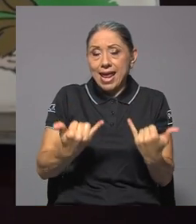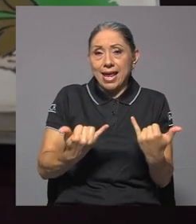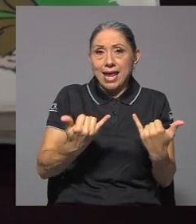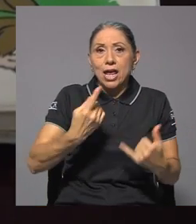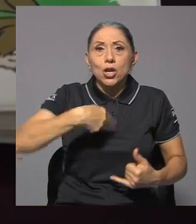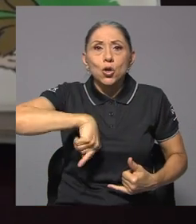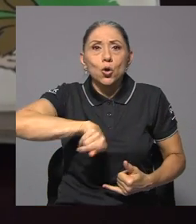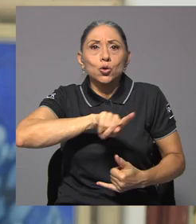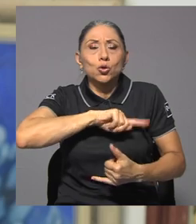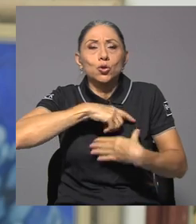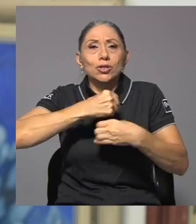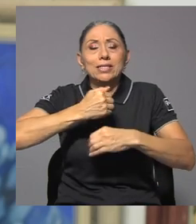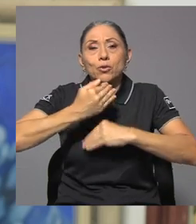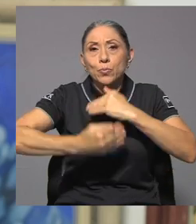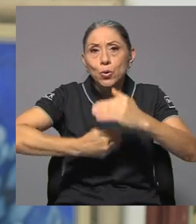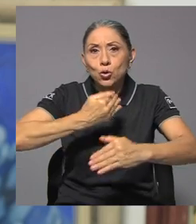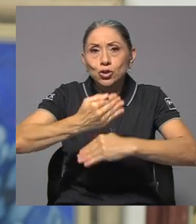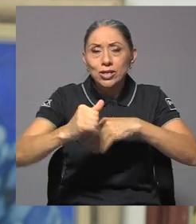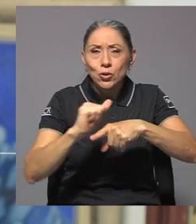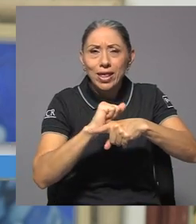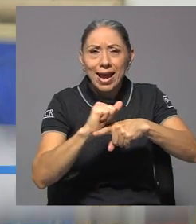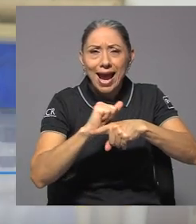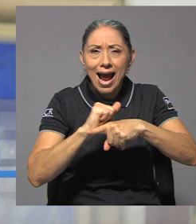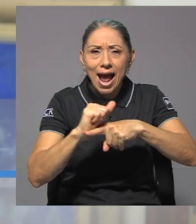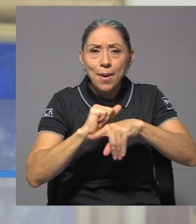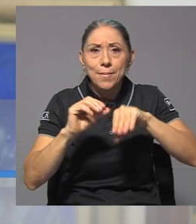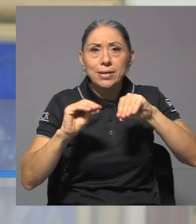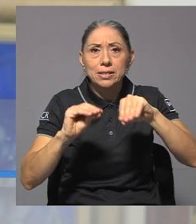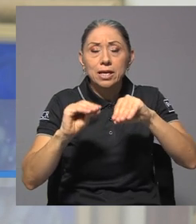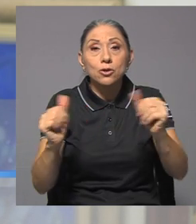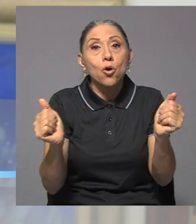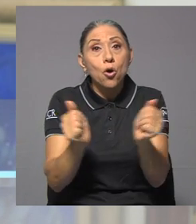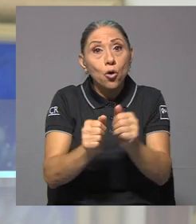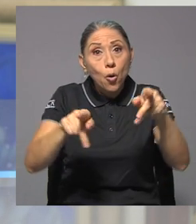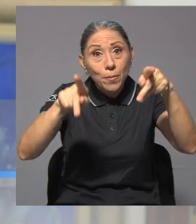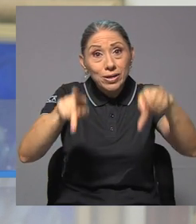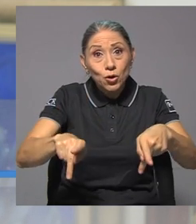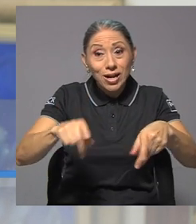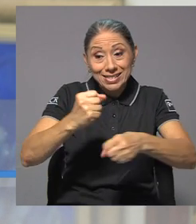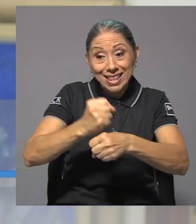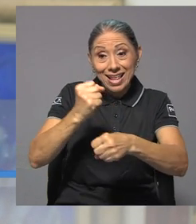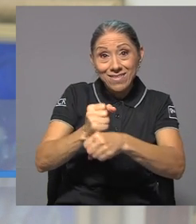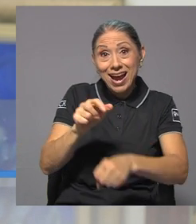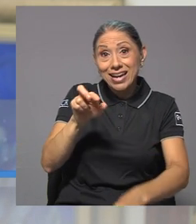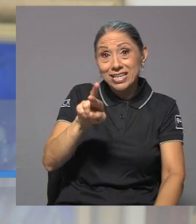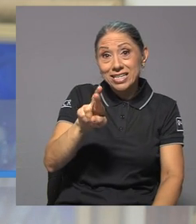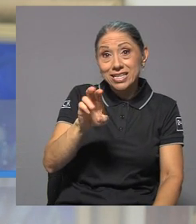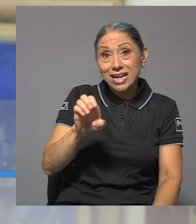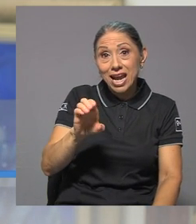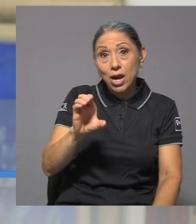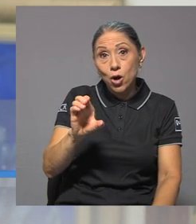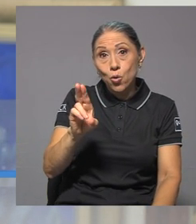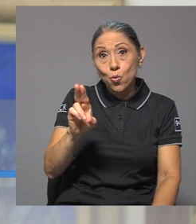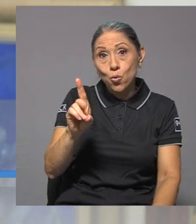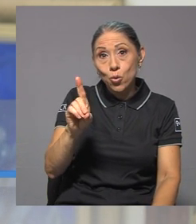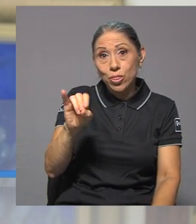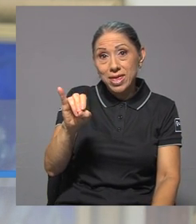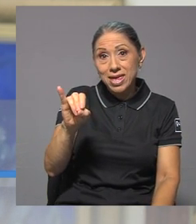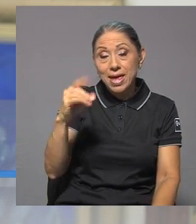estamos haciendo un proceso de capacitación con personas que trabajan en Red Cudi para